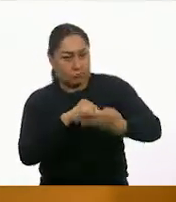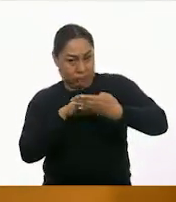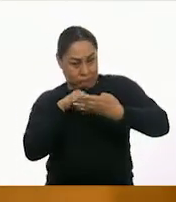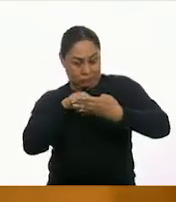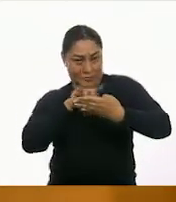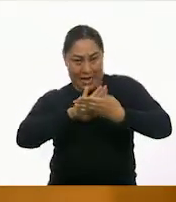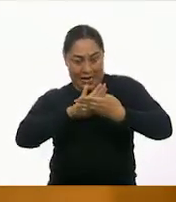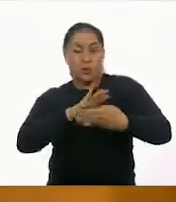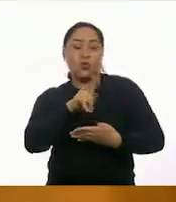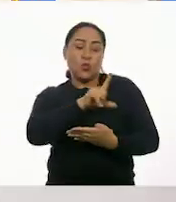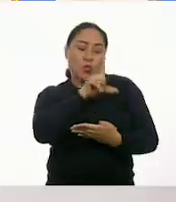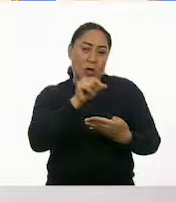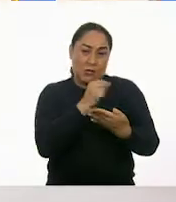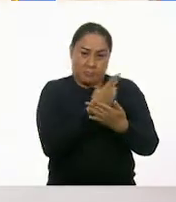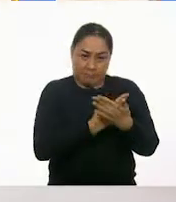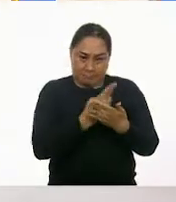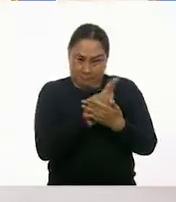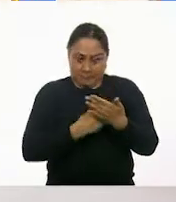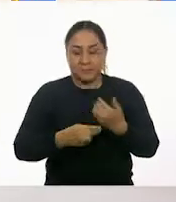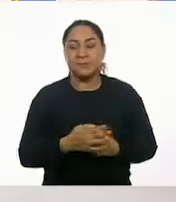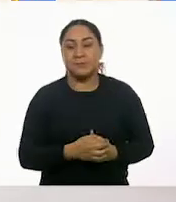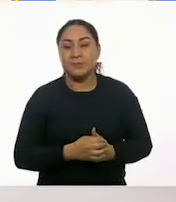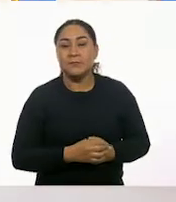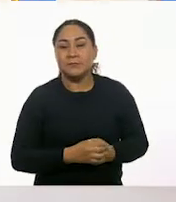Te cambio el lugar para que puedas dibujar. Muy bien.